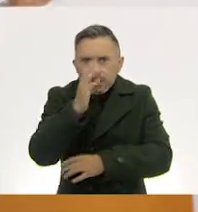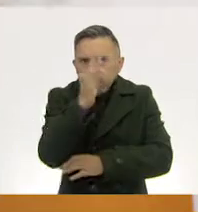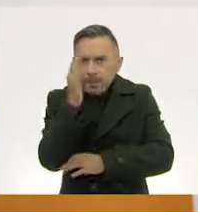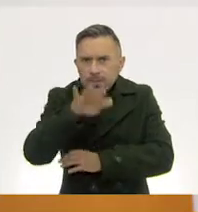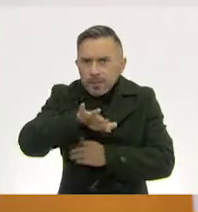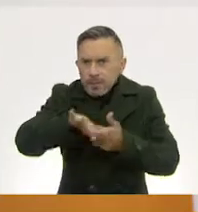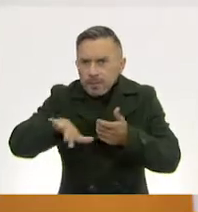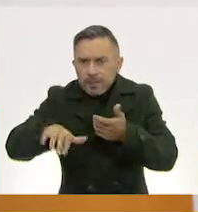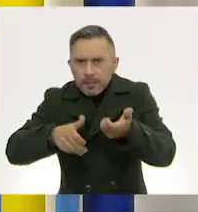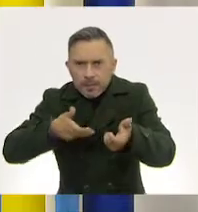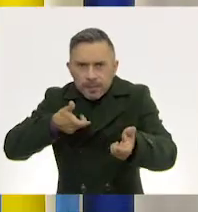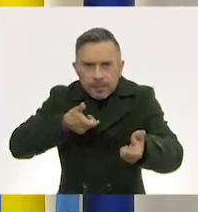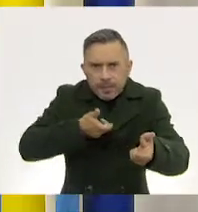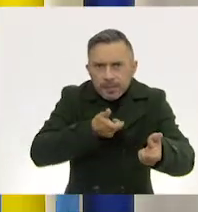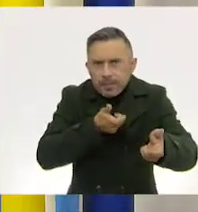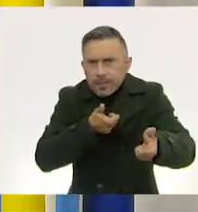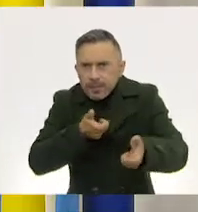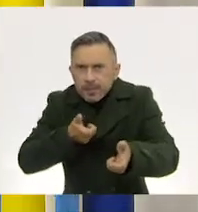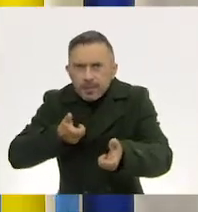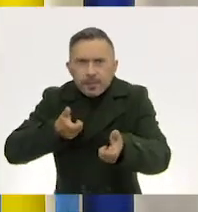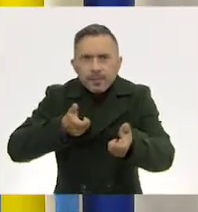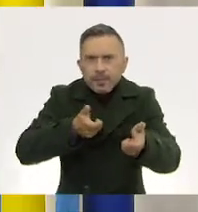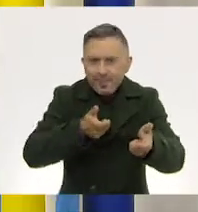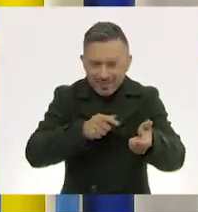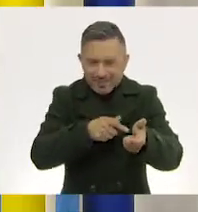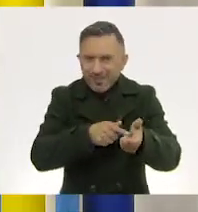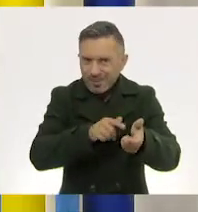¿Cómo es el movimiento De una persona que va a cazar?